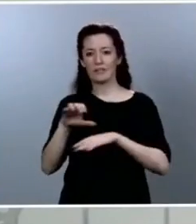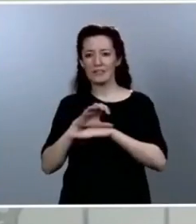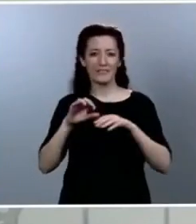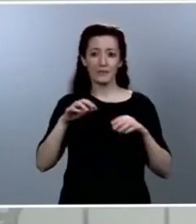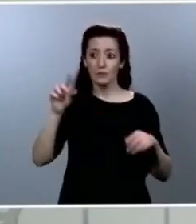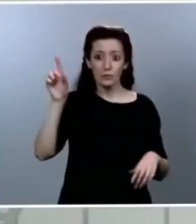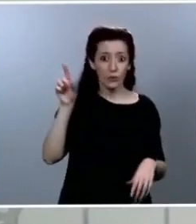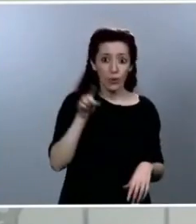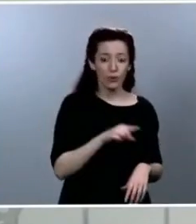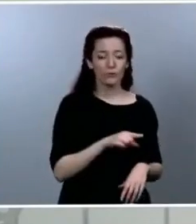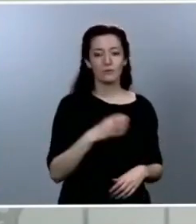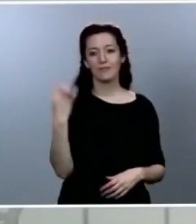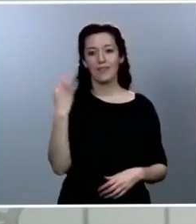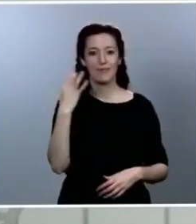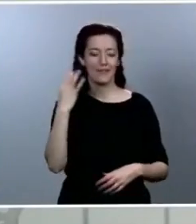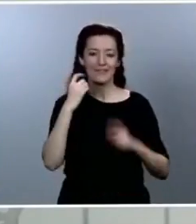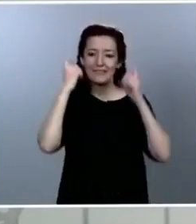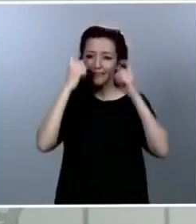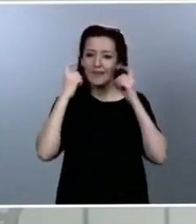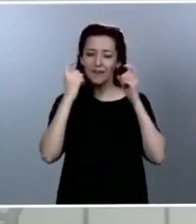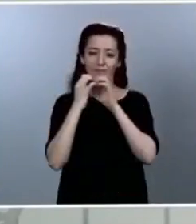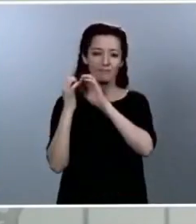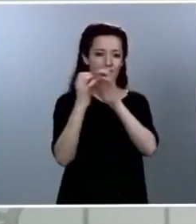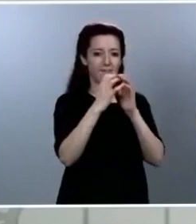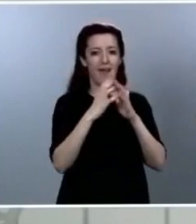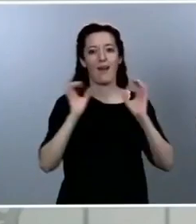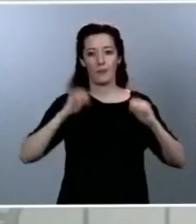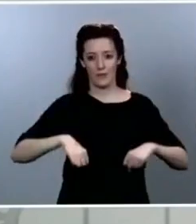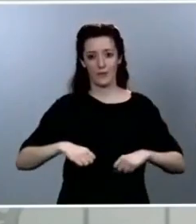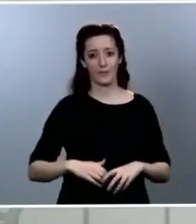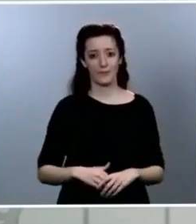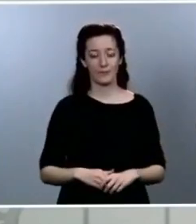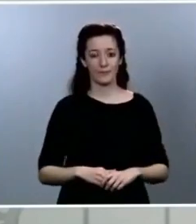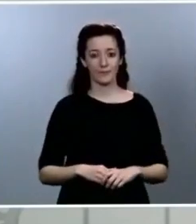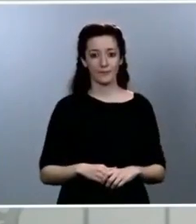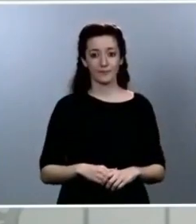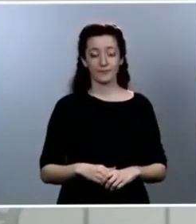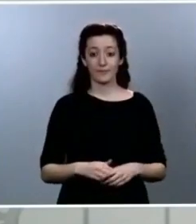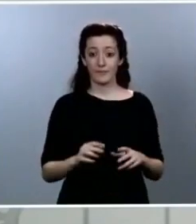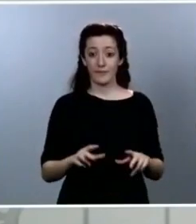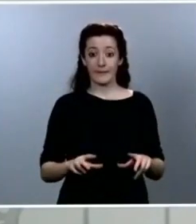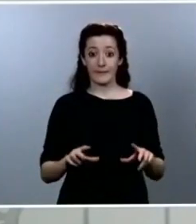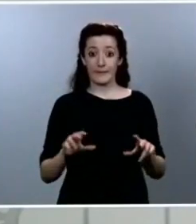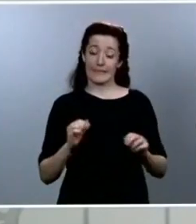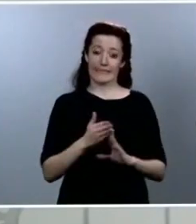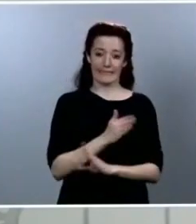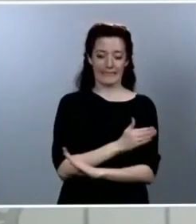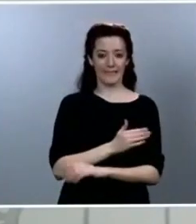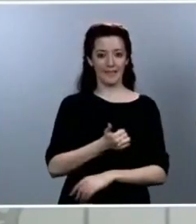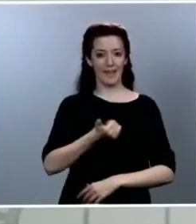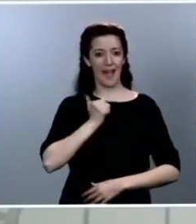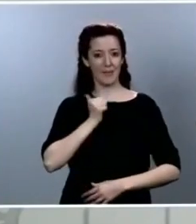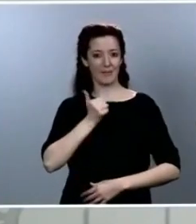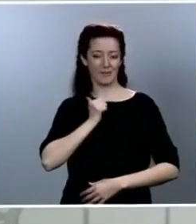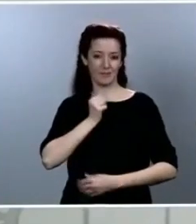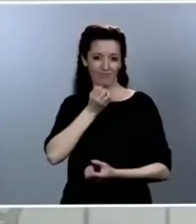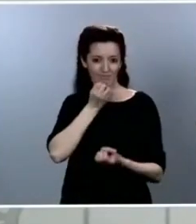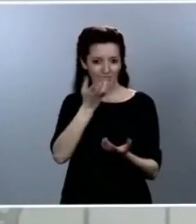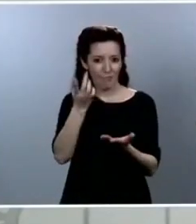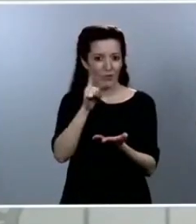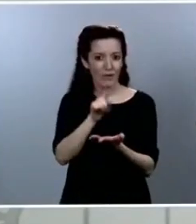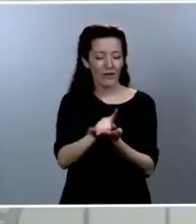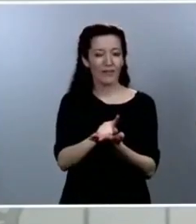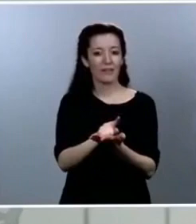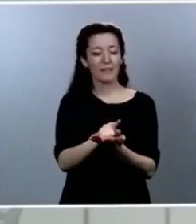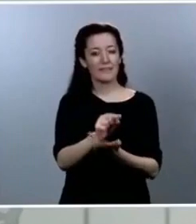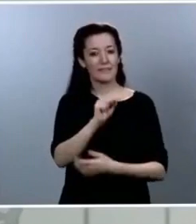No quiero acabar sin reiterar lo que he hecho al principio de esta intervención, que es mi afecto y mi solidaridad, que son